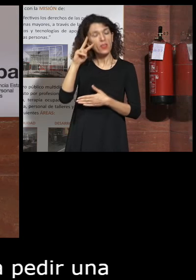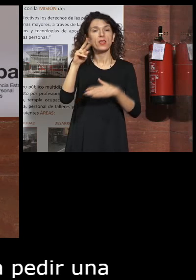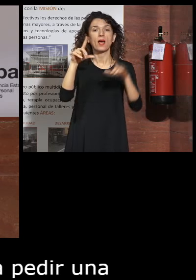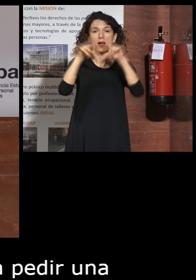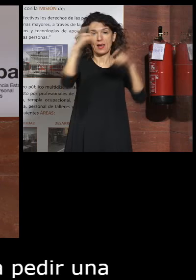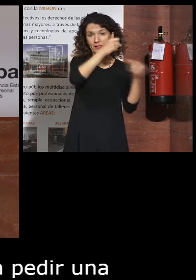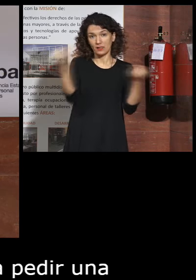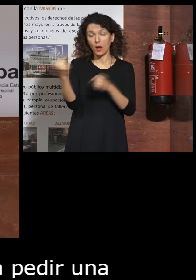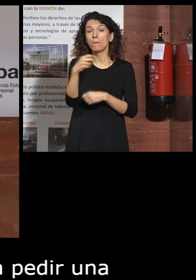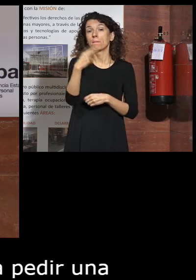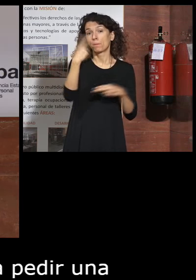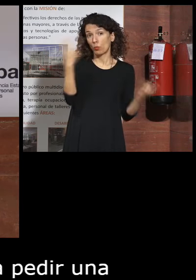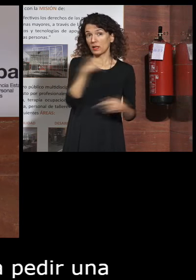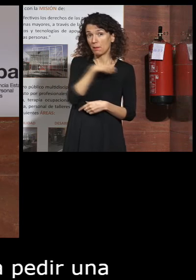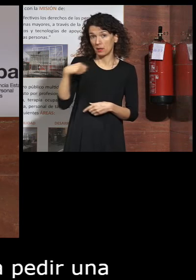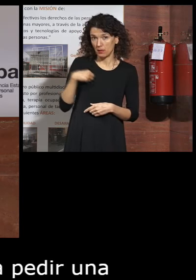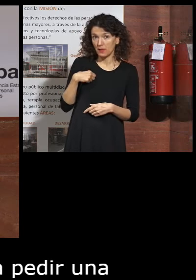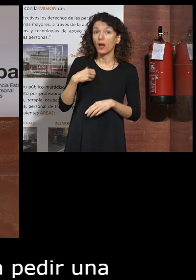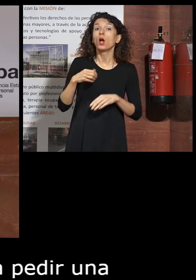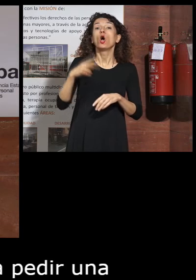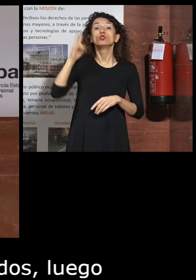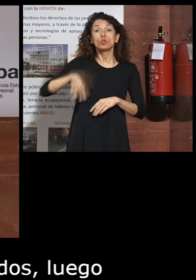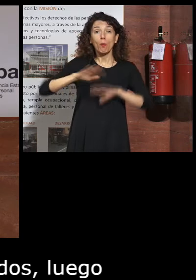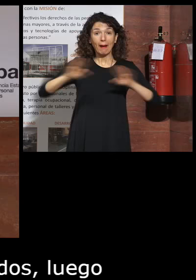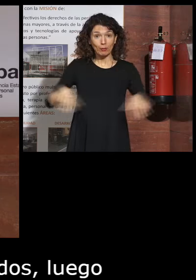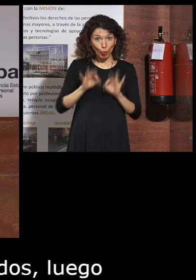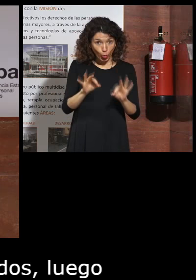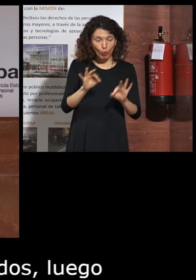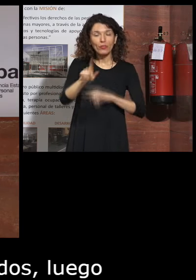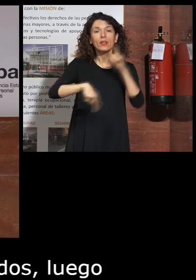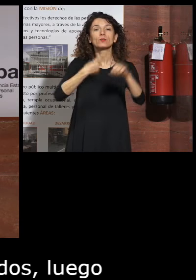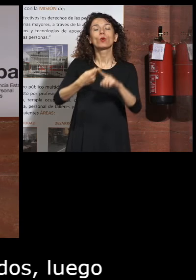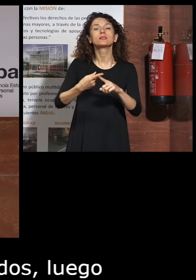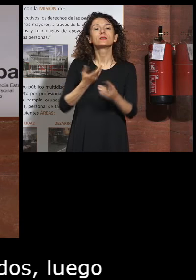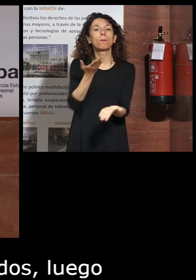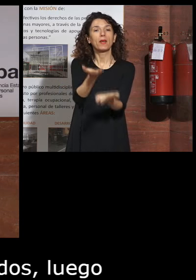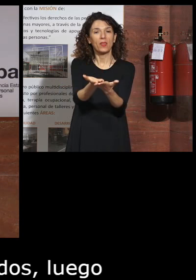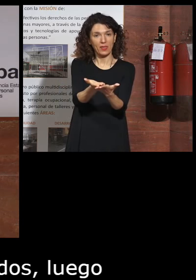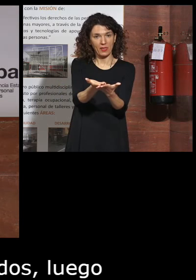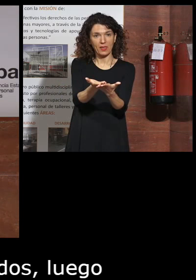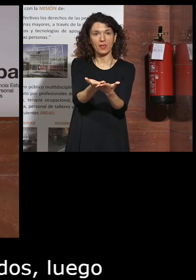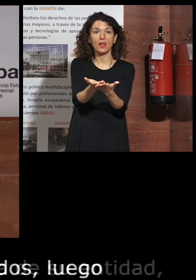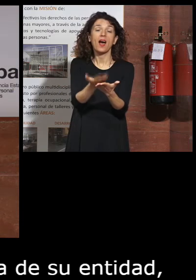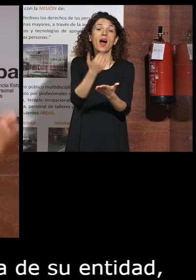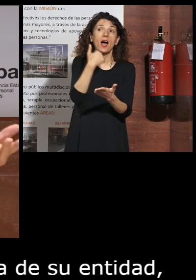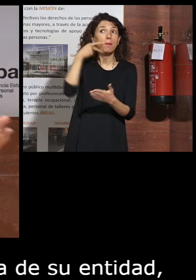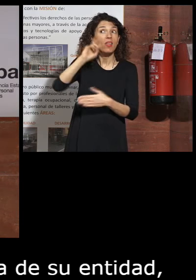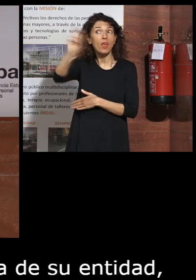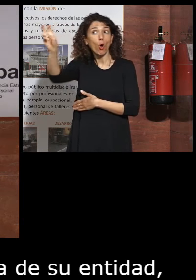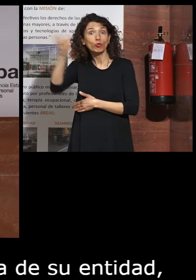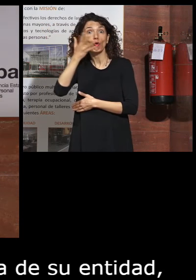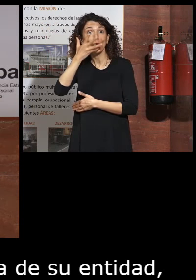pública o privada la que sea de somos para todos y luego les voy a pedir una experiencia que conozcan de otros